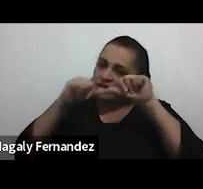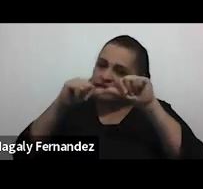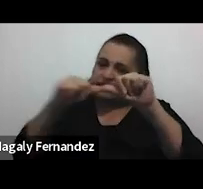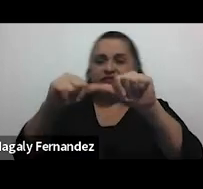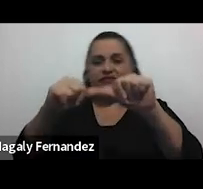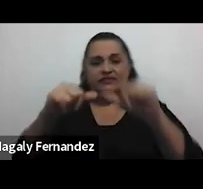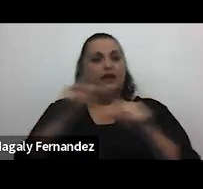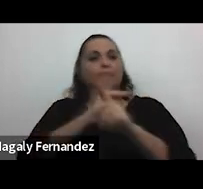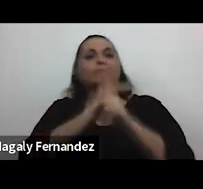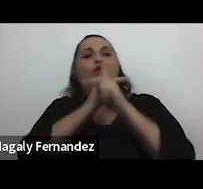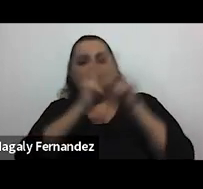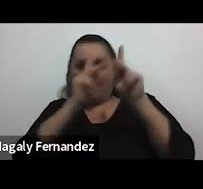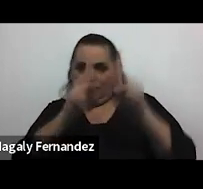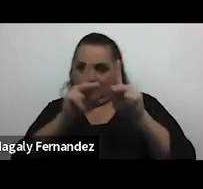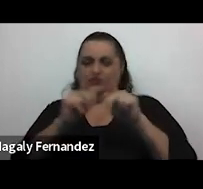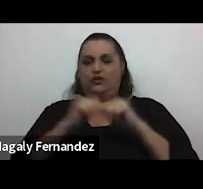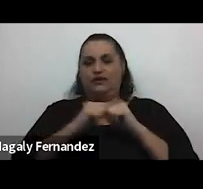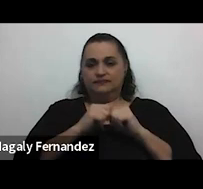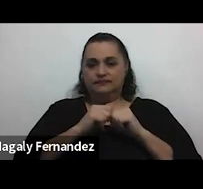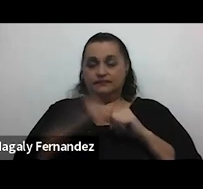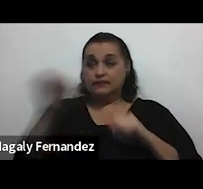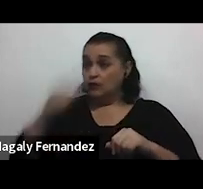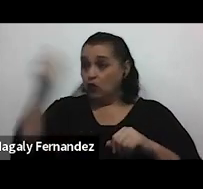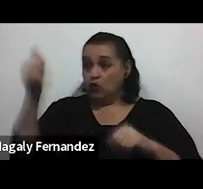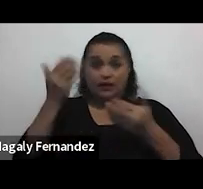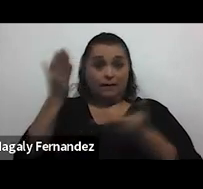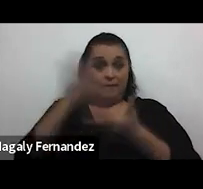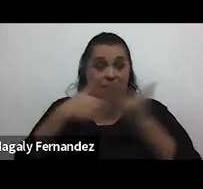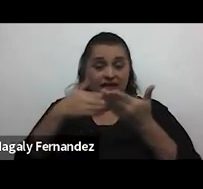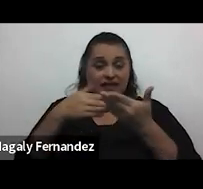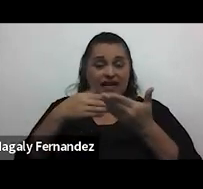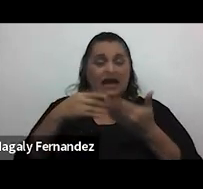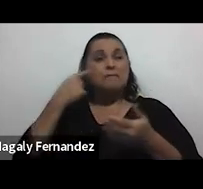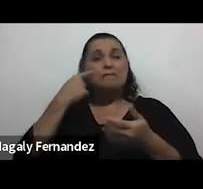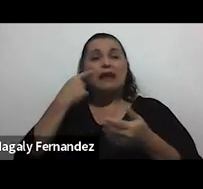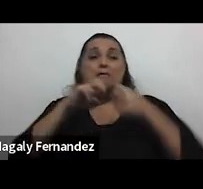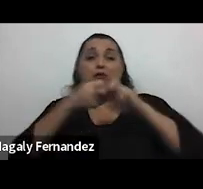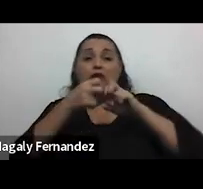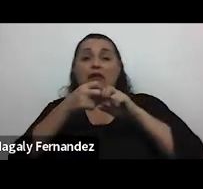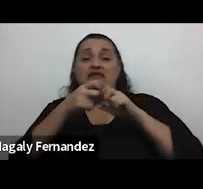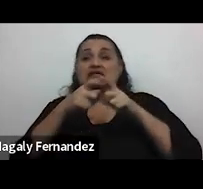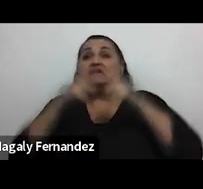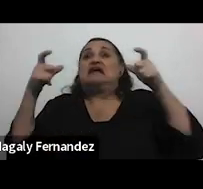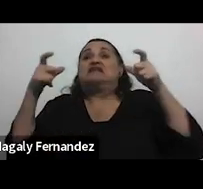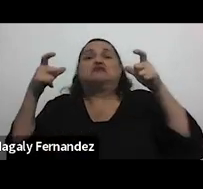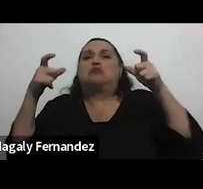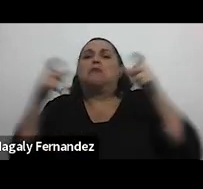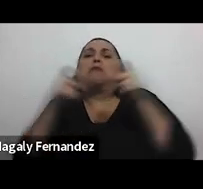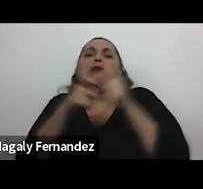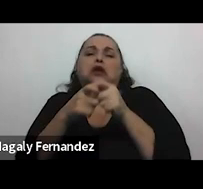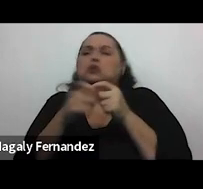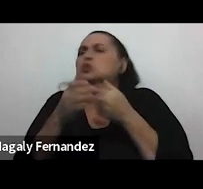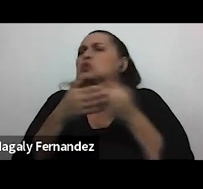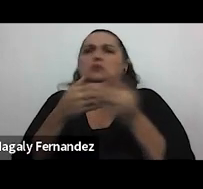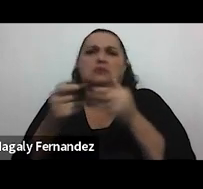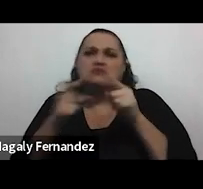su pareja por otro lado una minimización de lo que ocurre a veces cuando se están en relaciones